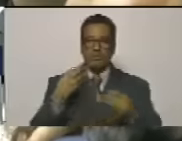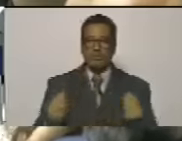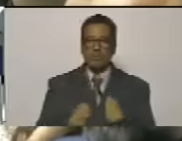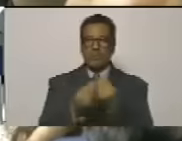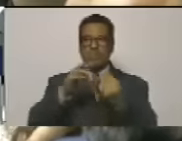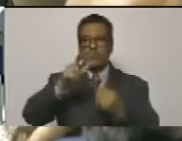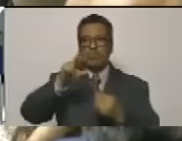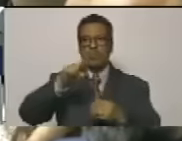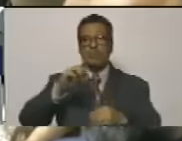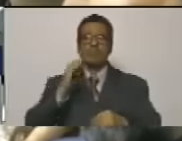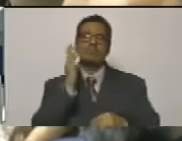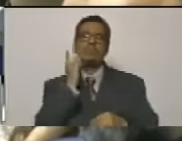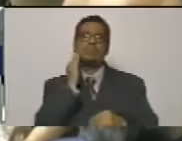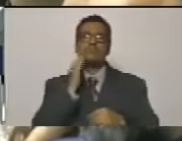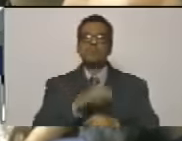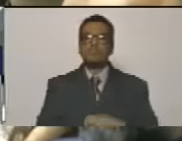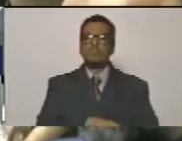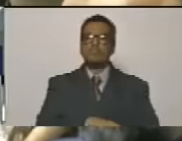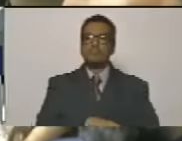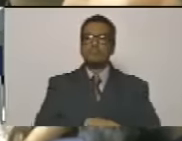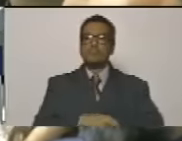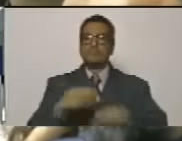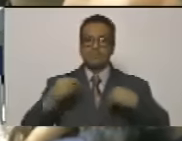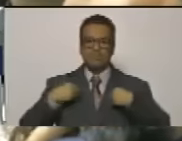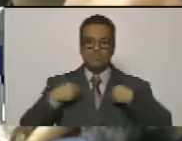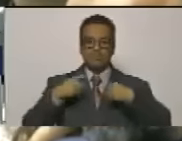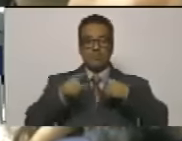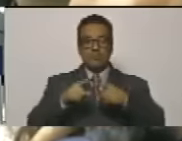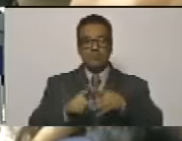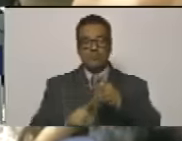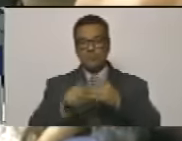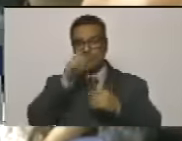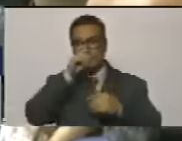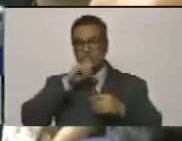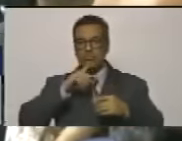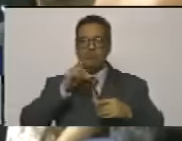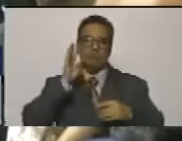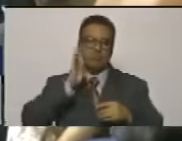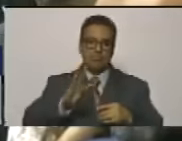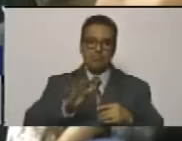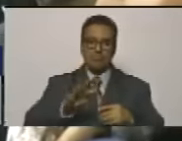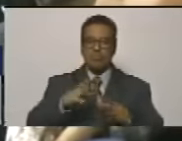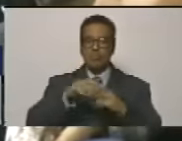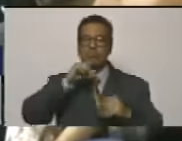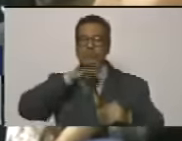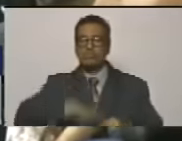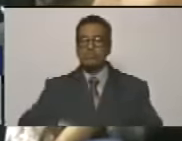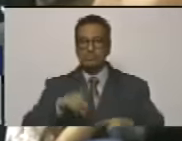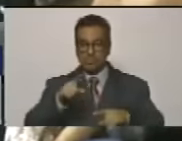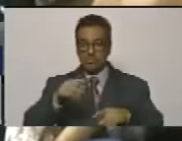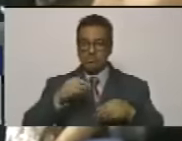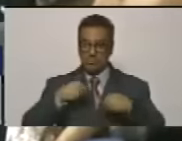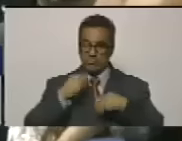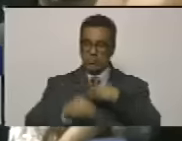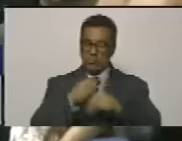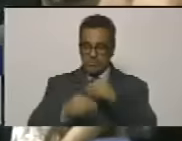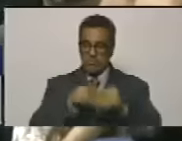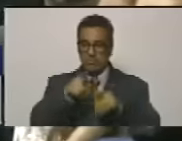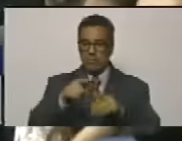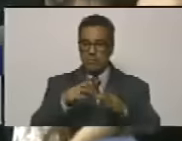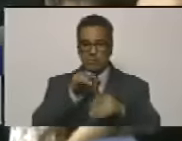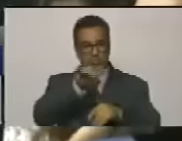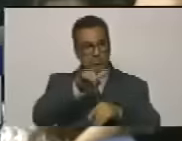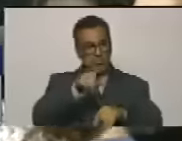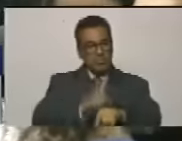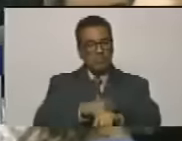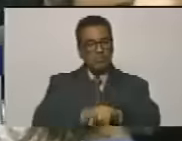laurel con tus ejemplos. Viviendo estás en los años más sucios de la historia pero si sobrevives será tu tiempo